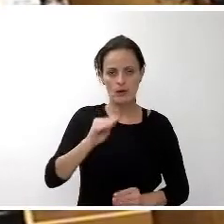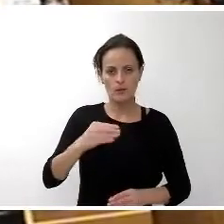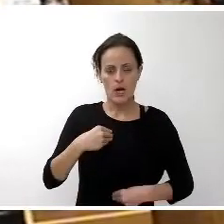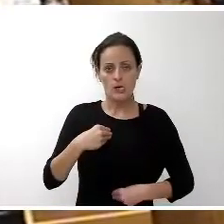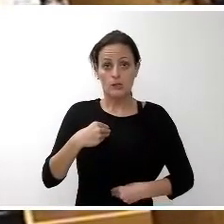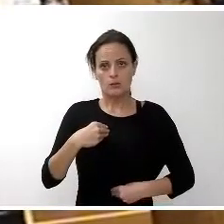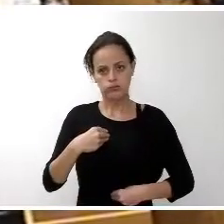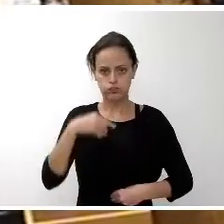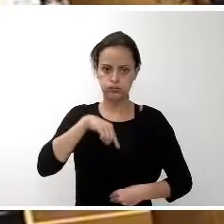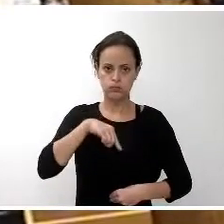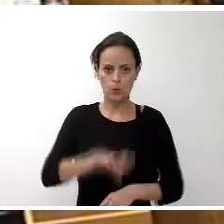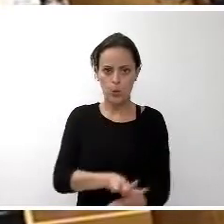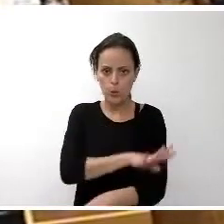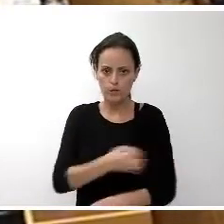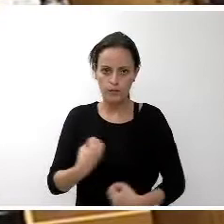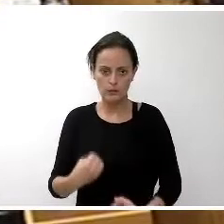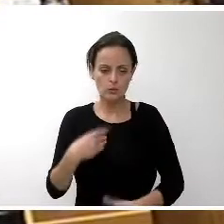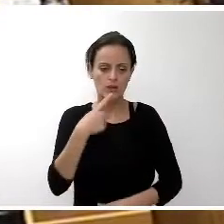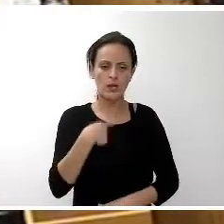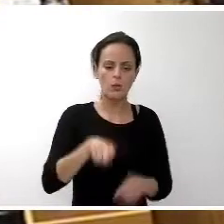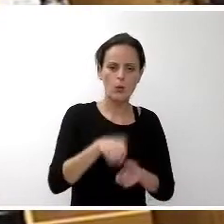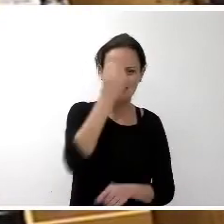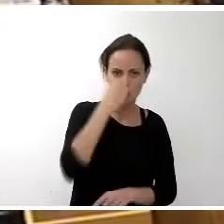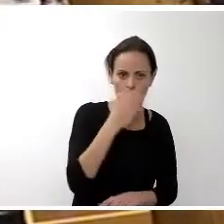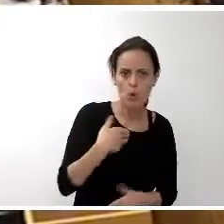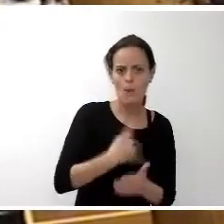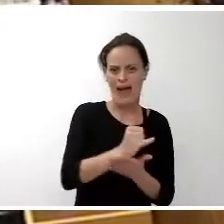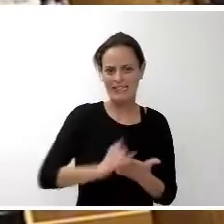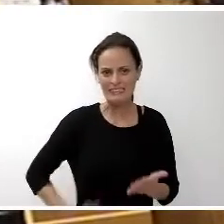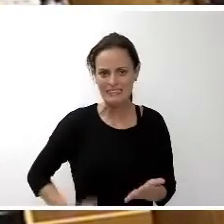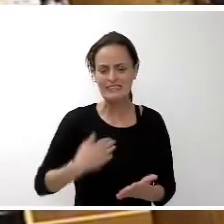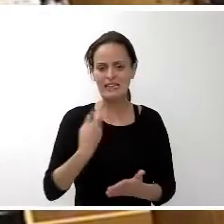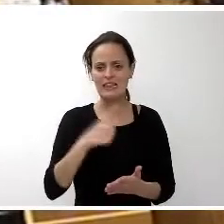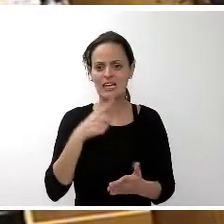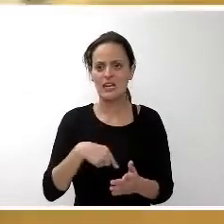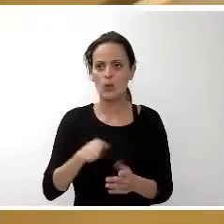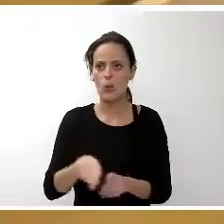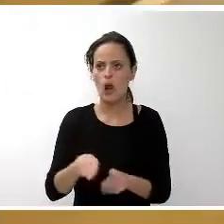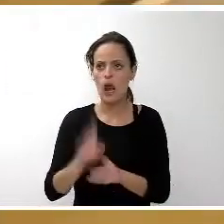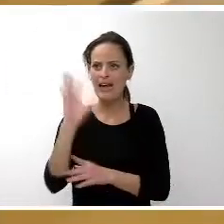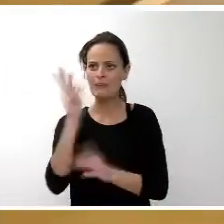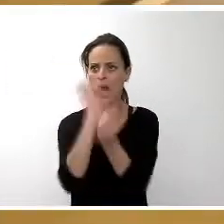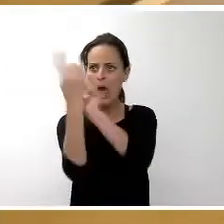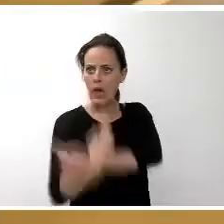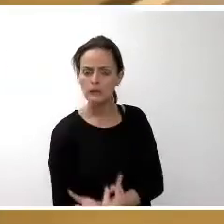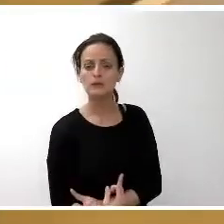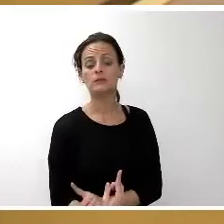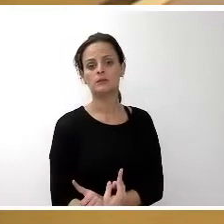¿no? Hablabas de terrorismo, hablabas de crisis, hablabas de cambio climático y decía